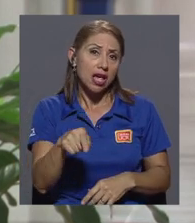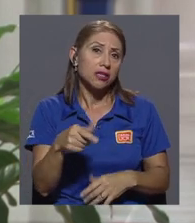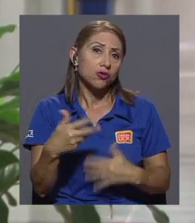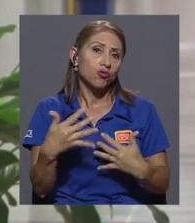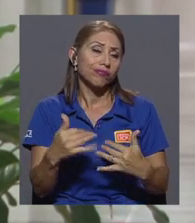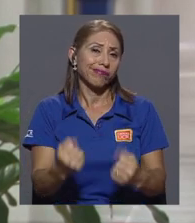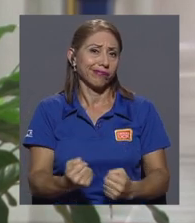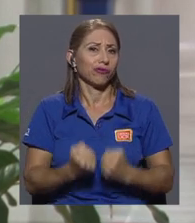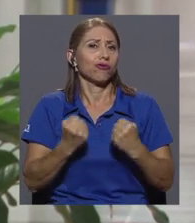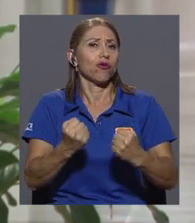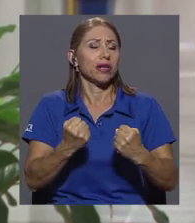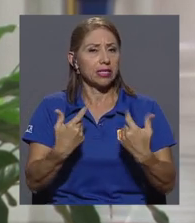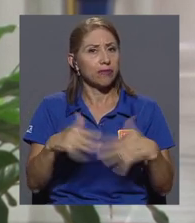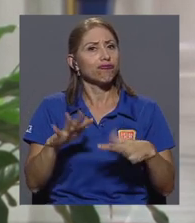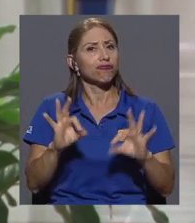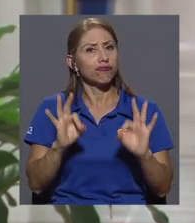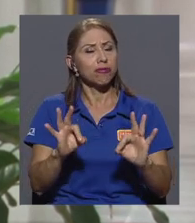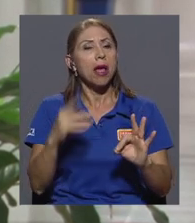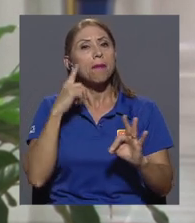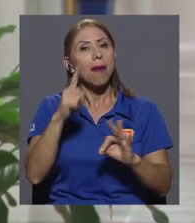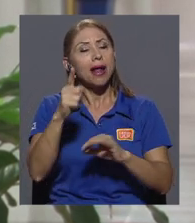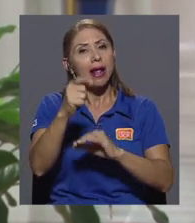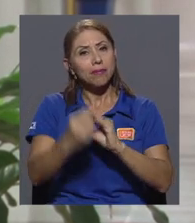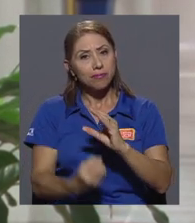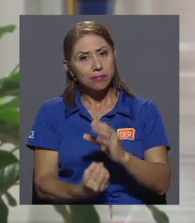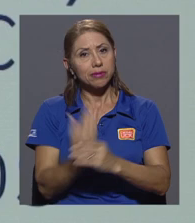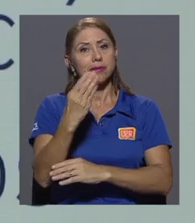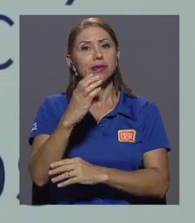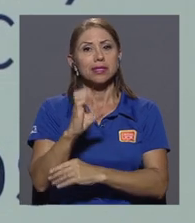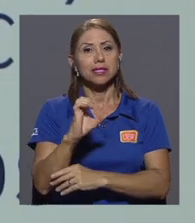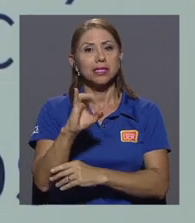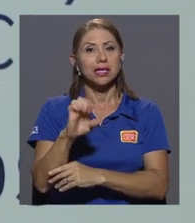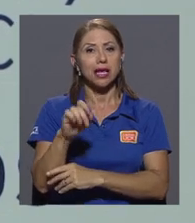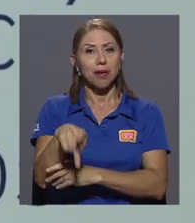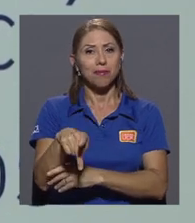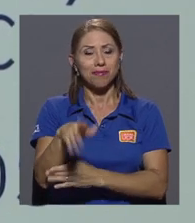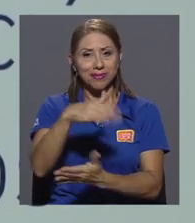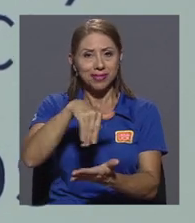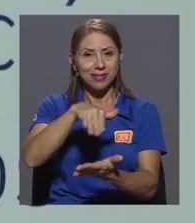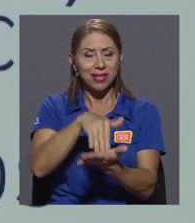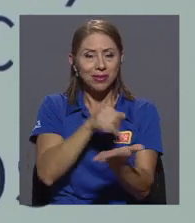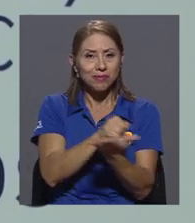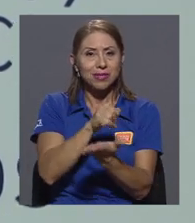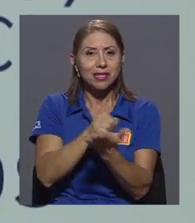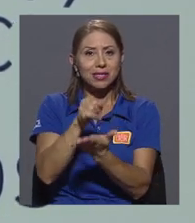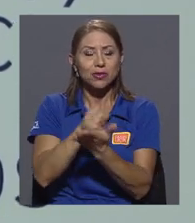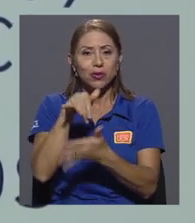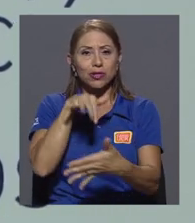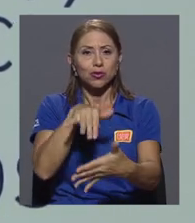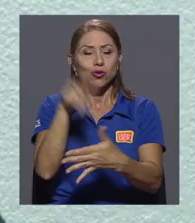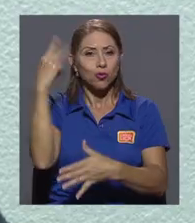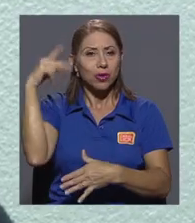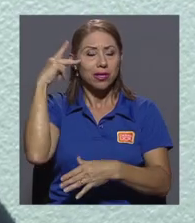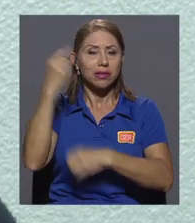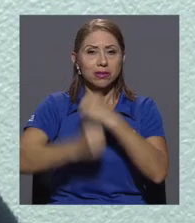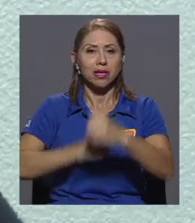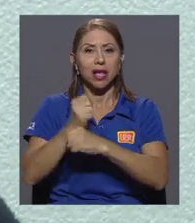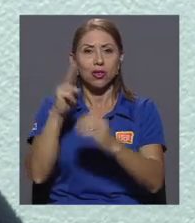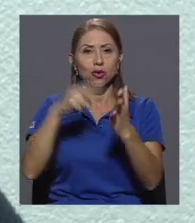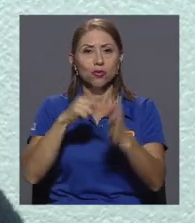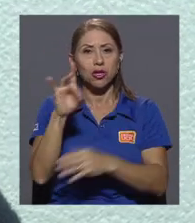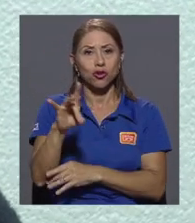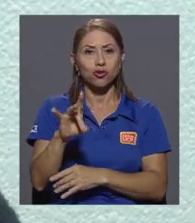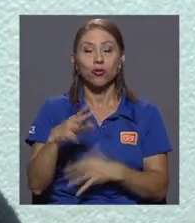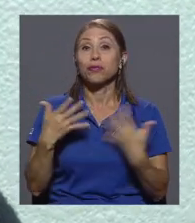fuerza suficiente para consolidar la creación del CIEP, Centro de Investigación y Estudios Políticos, en el año 2008. Tras